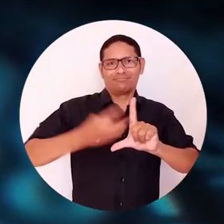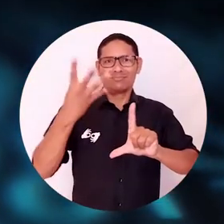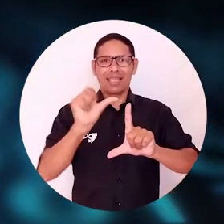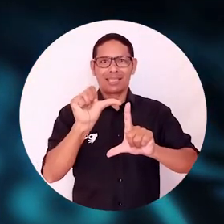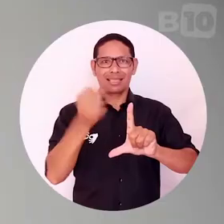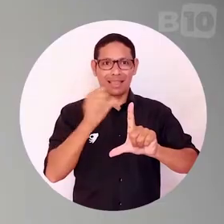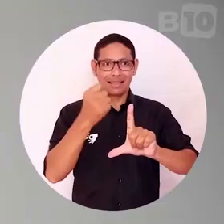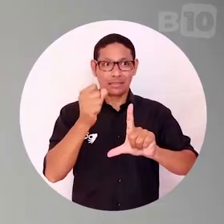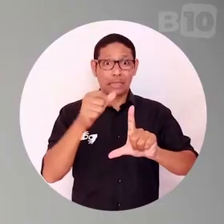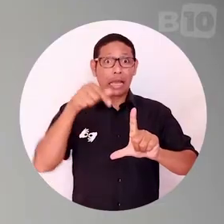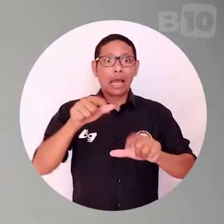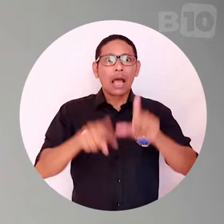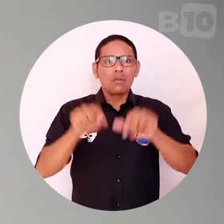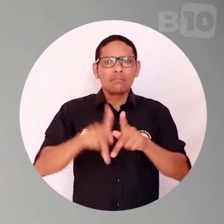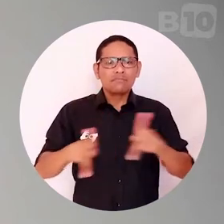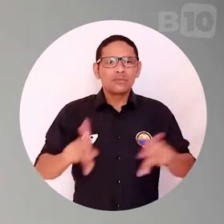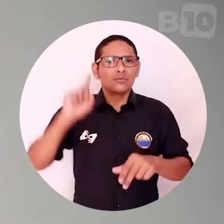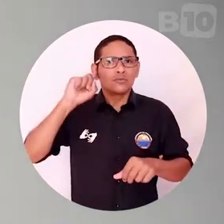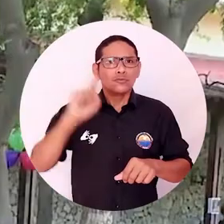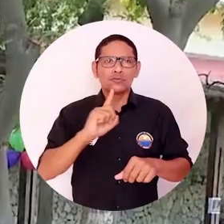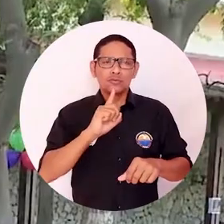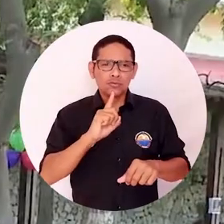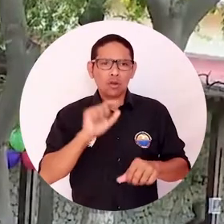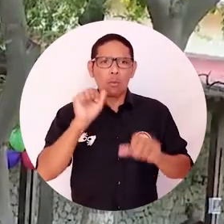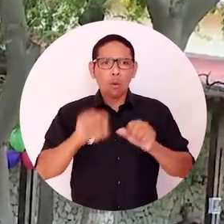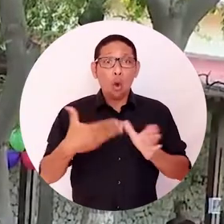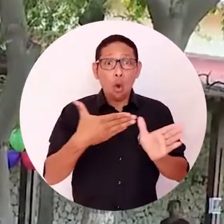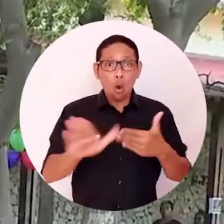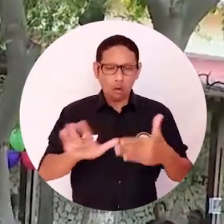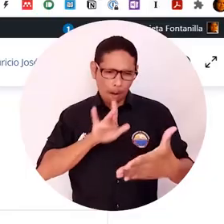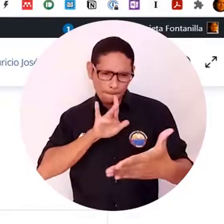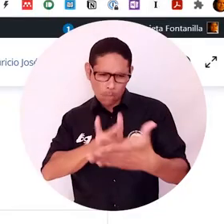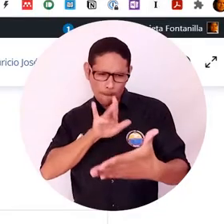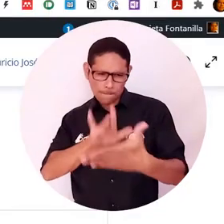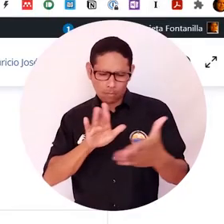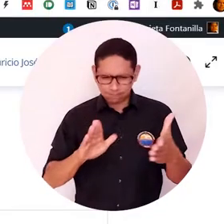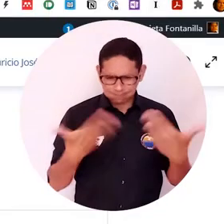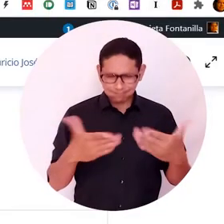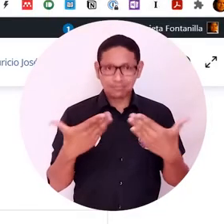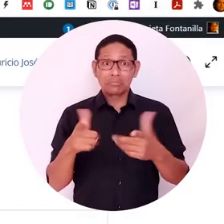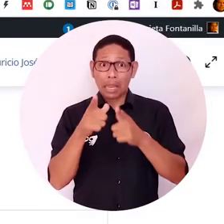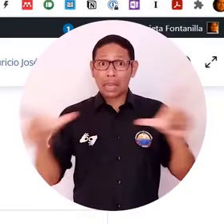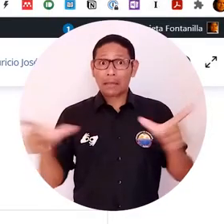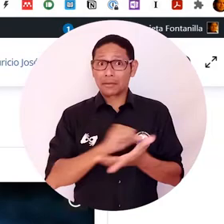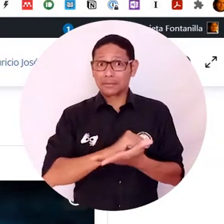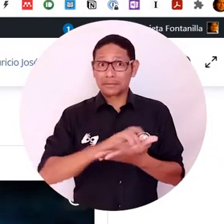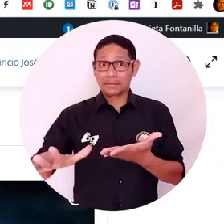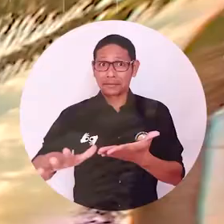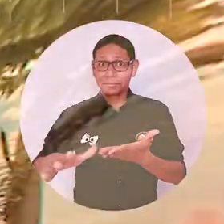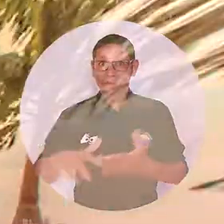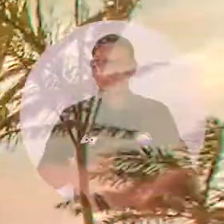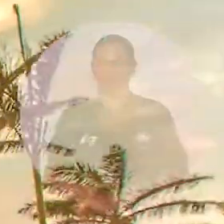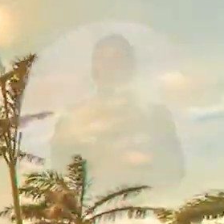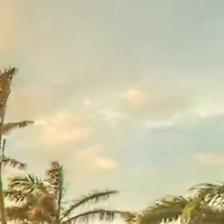de señas con el fin de permitirles a las personas con discapacidad auditiva ingresar a los contenidos de enseñanza de manera libre y gratuita.